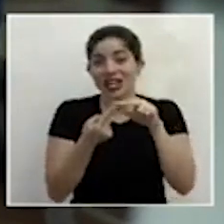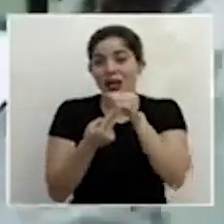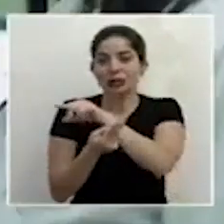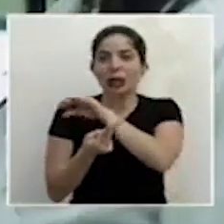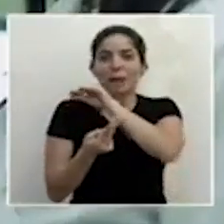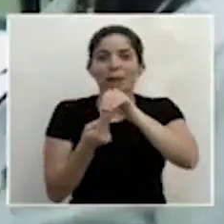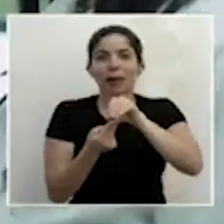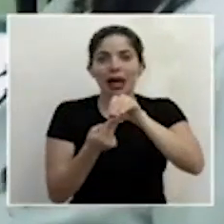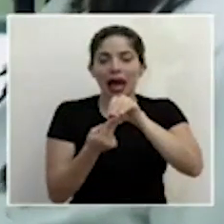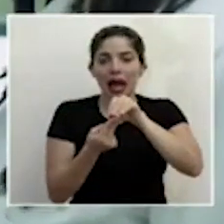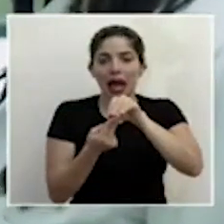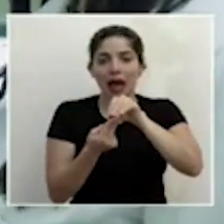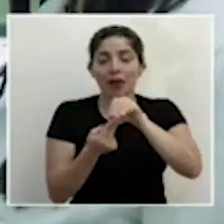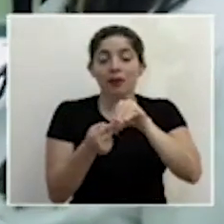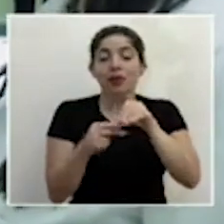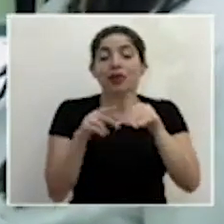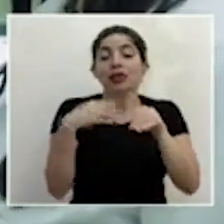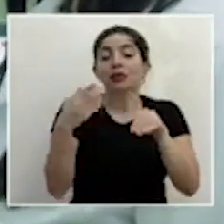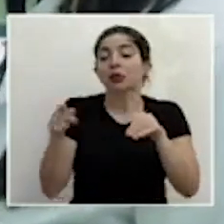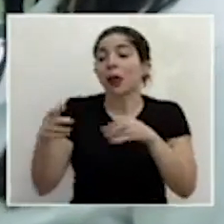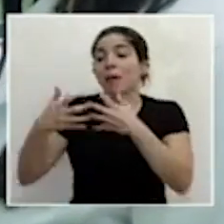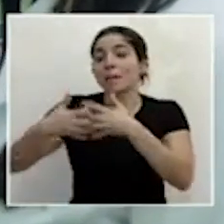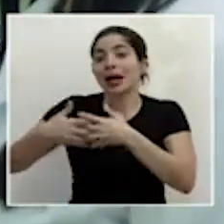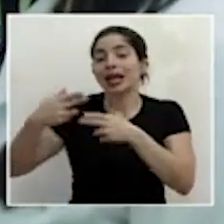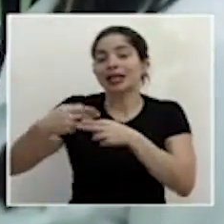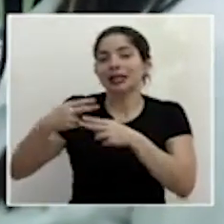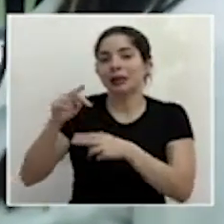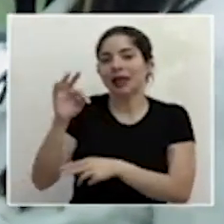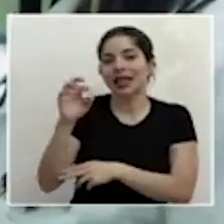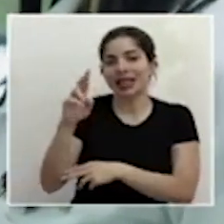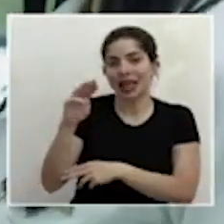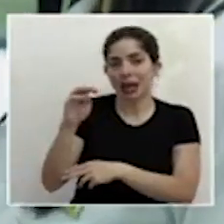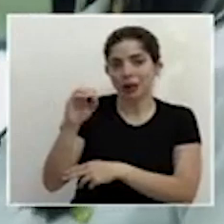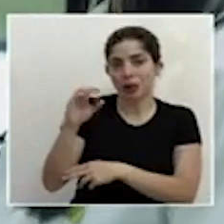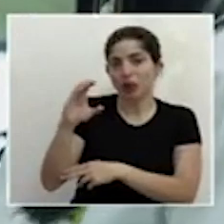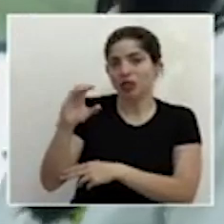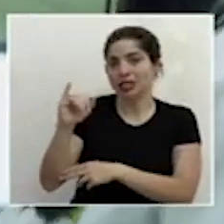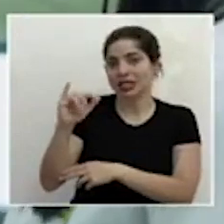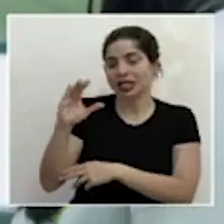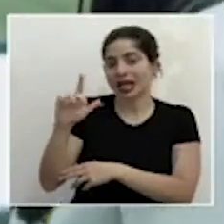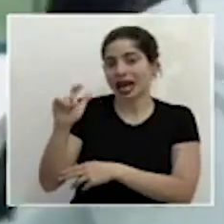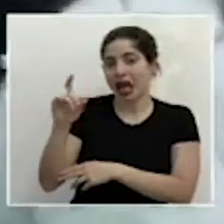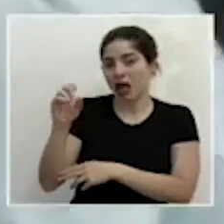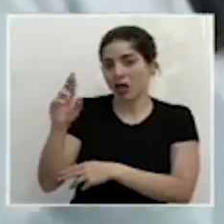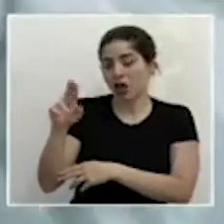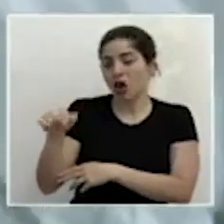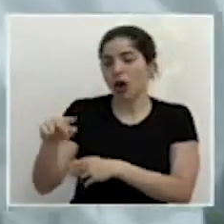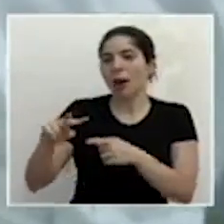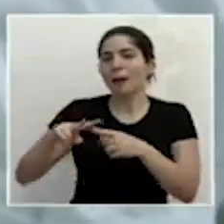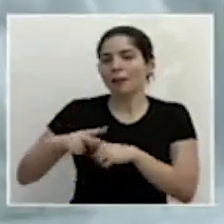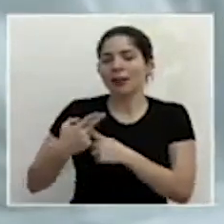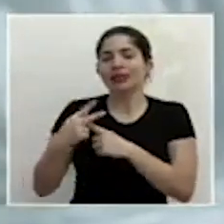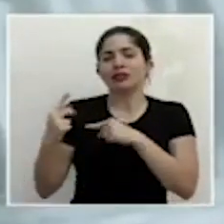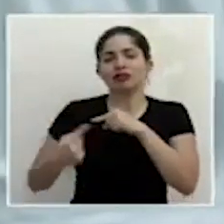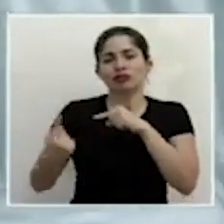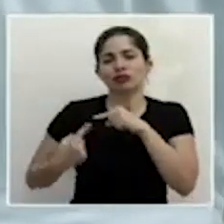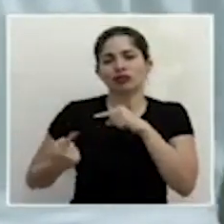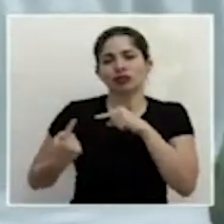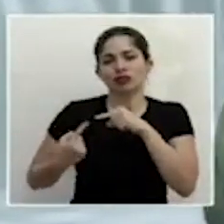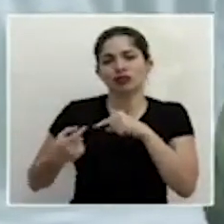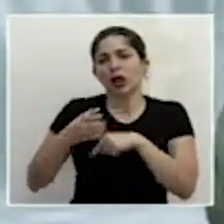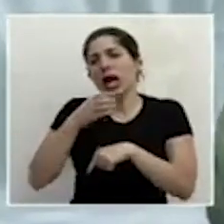Y luego, en una máquina que se llama un termociclador, se hace una serie de ciclos de calentamiento y